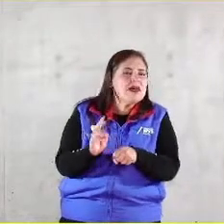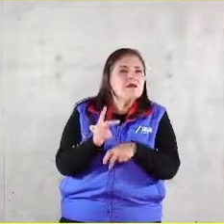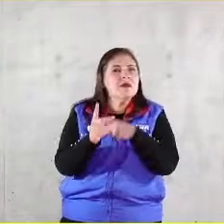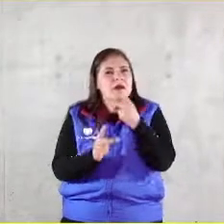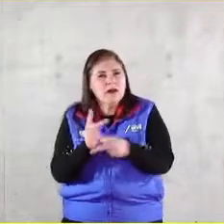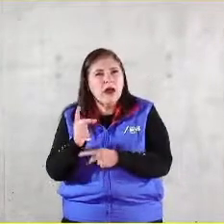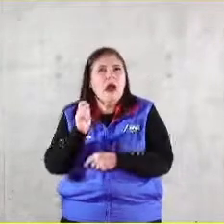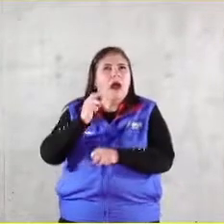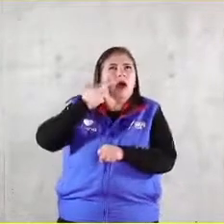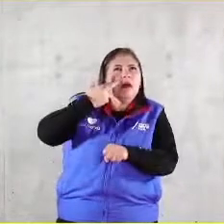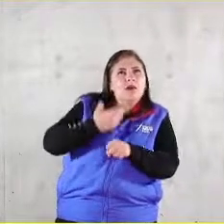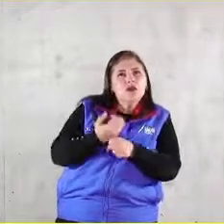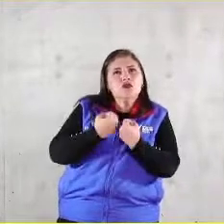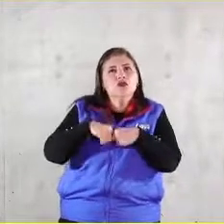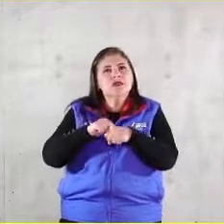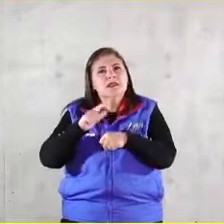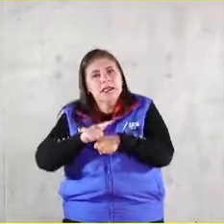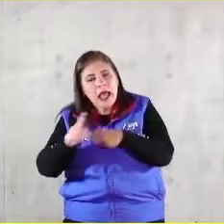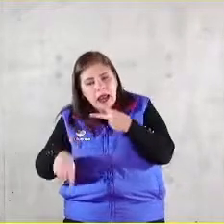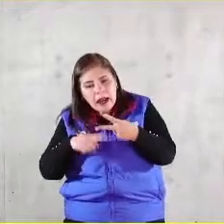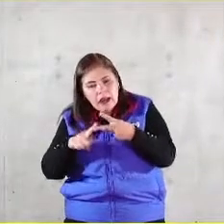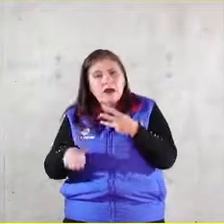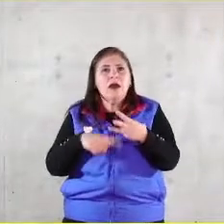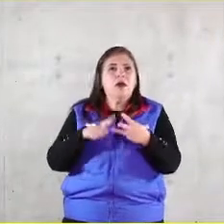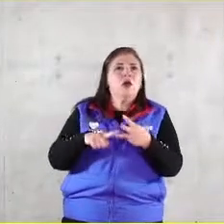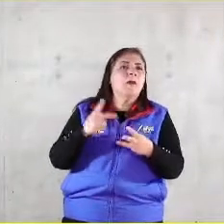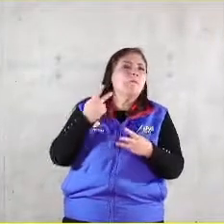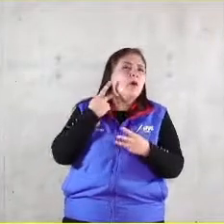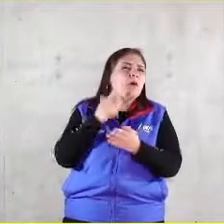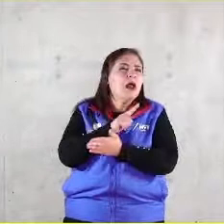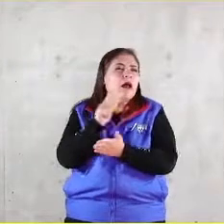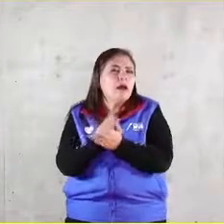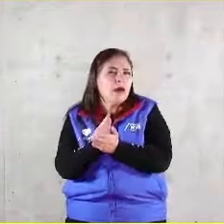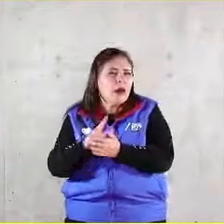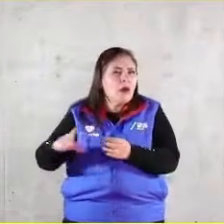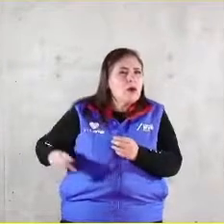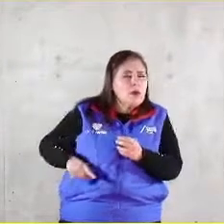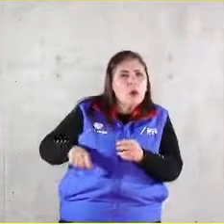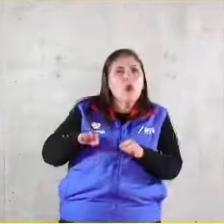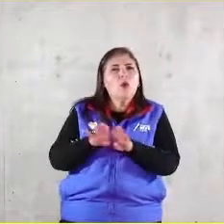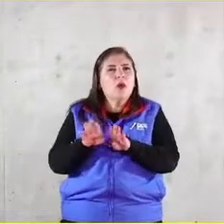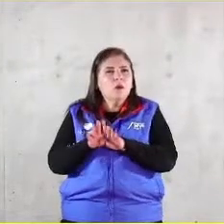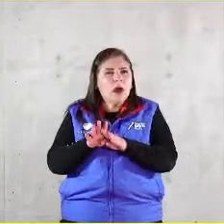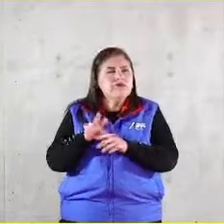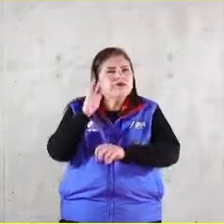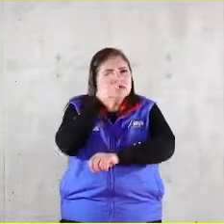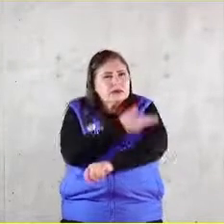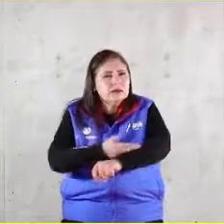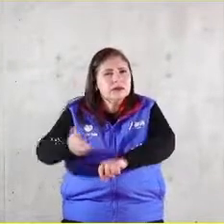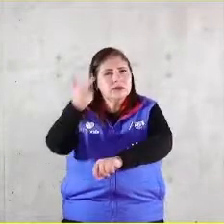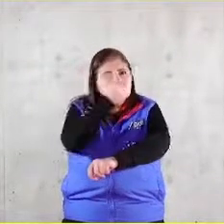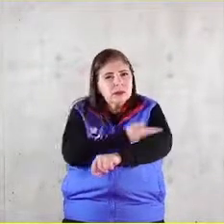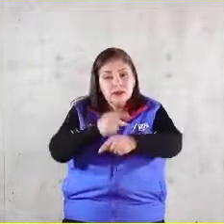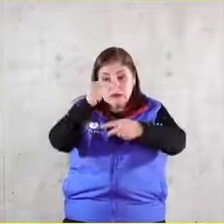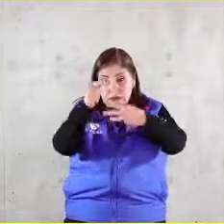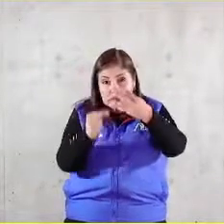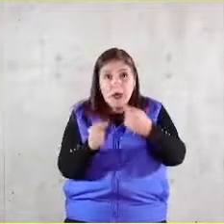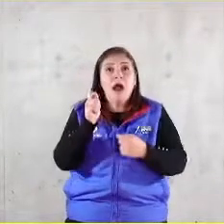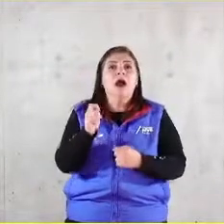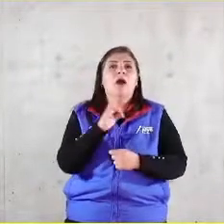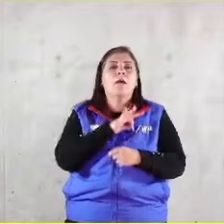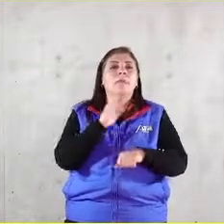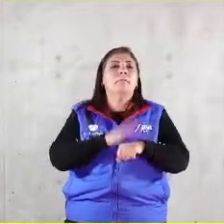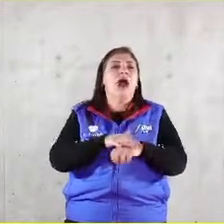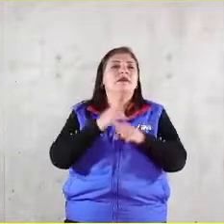responsabilidad social cómo va la política pública y como decíamos gestionar de una manera más sistemática